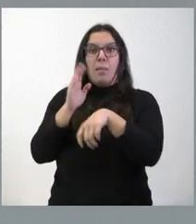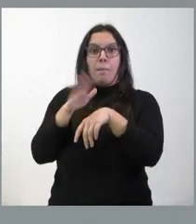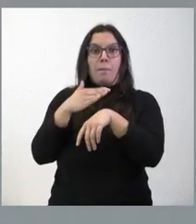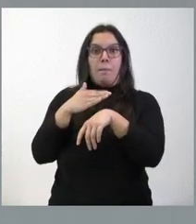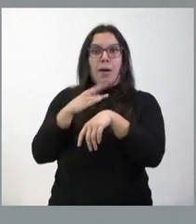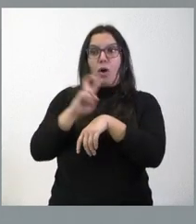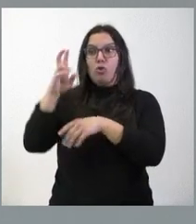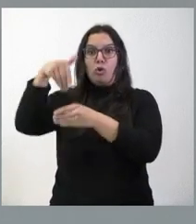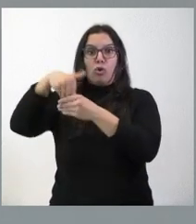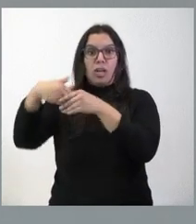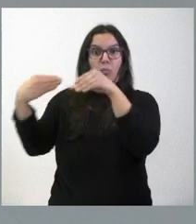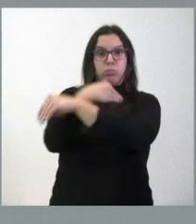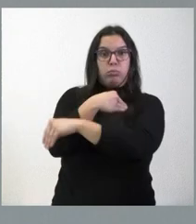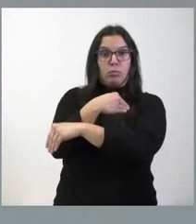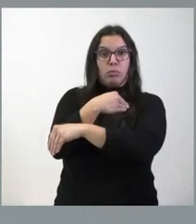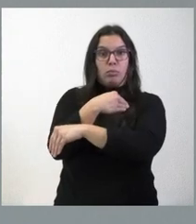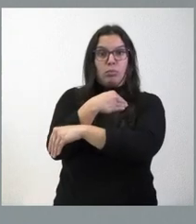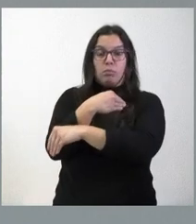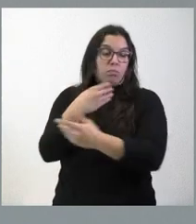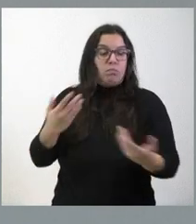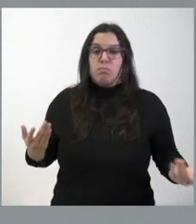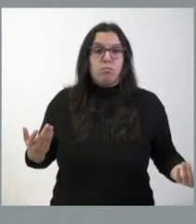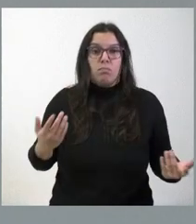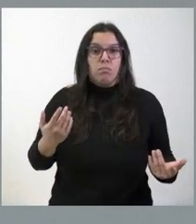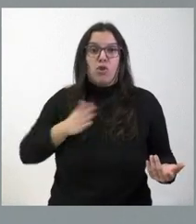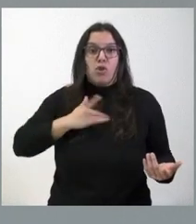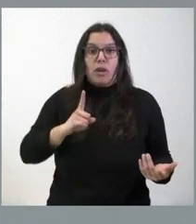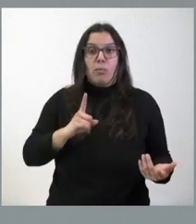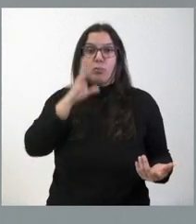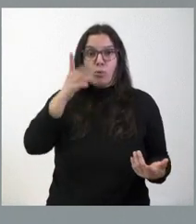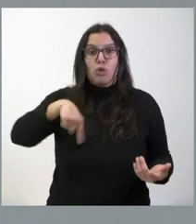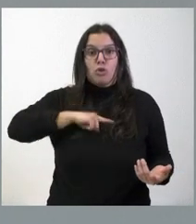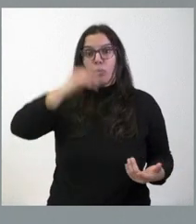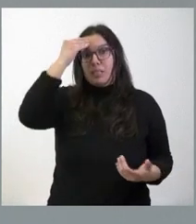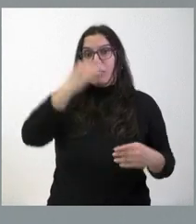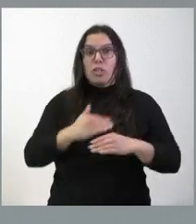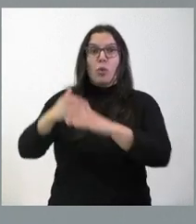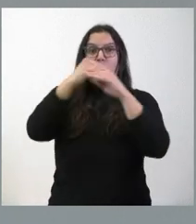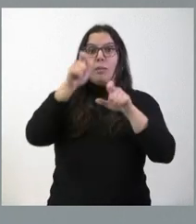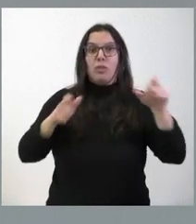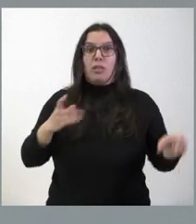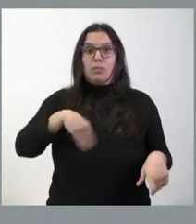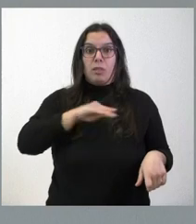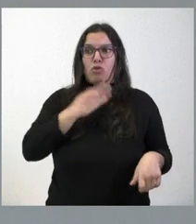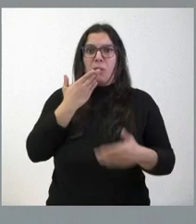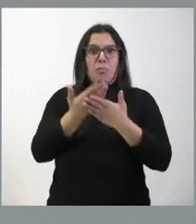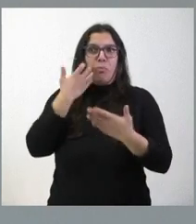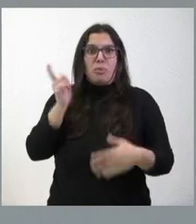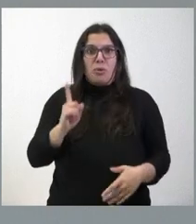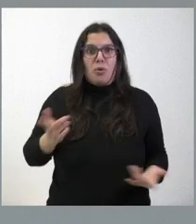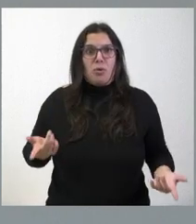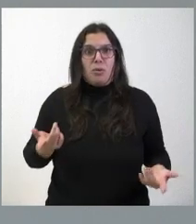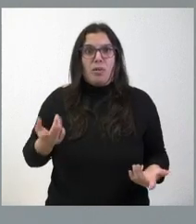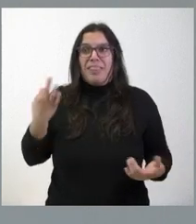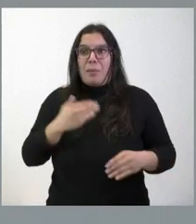y el contenido de cómo generalizar la no EBAU única, porque creemos en la igualdad de todos los españoles. No es tanto lo que estamos pidiendo, que se nos